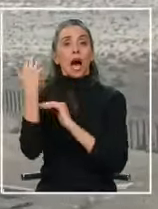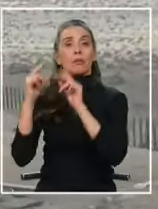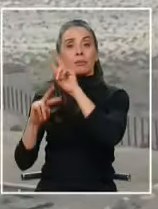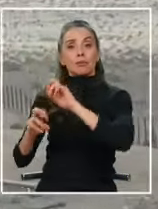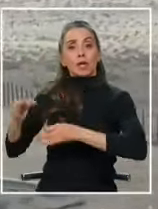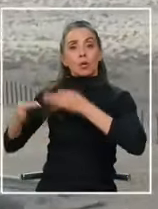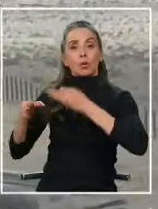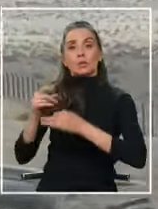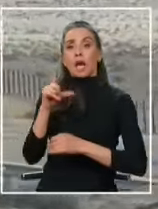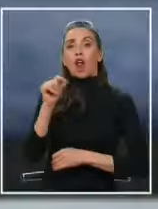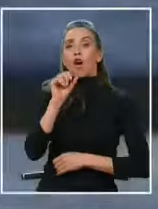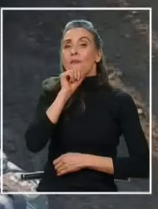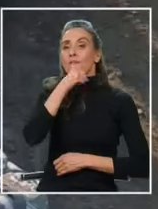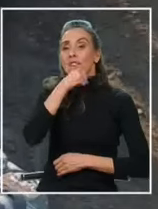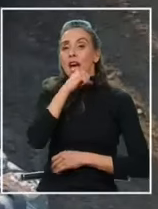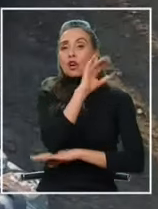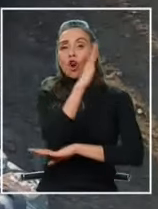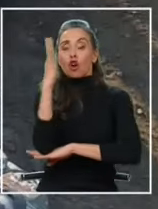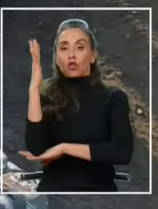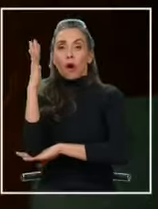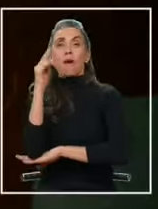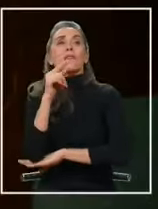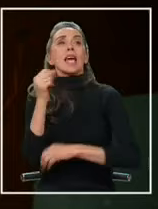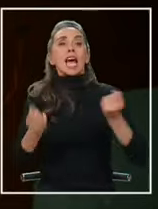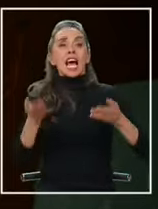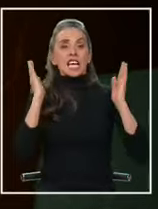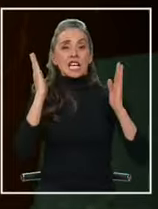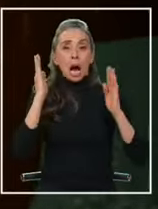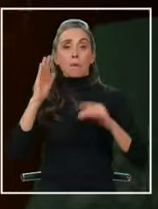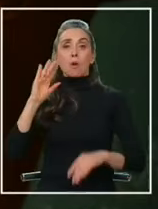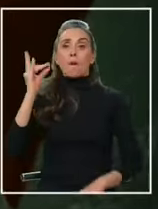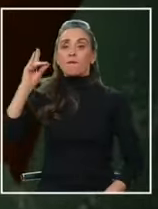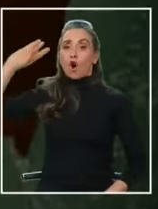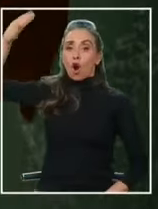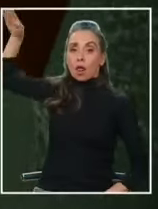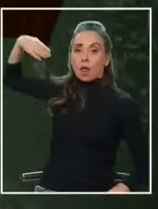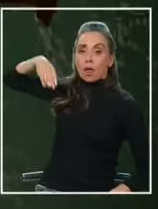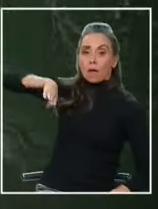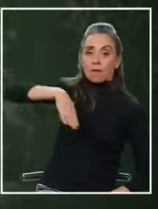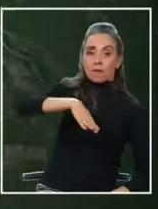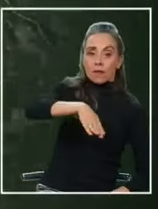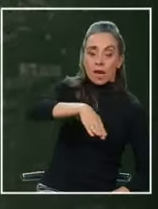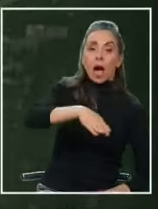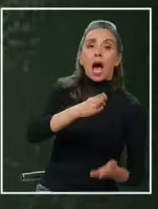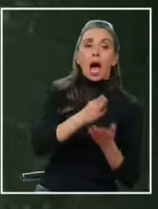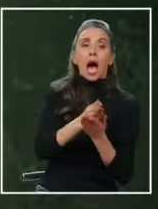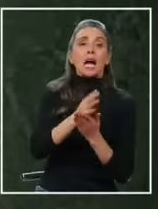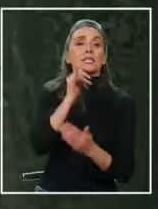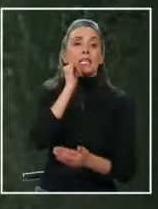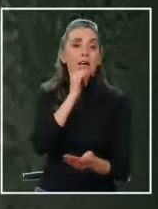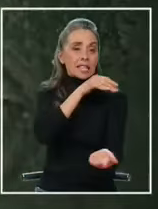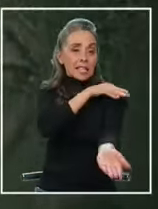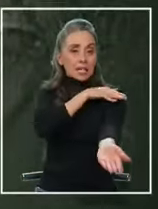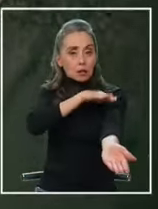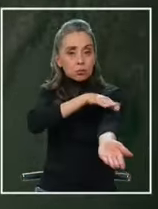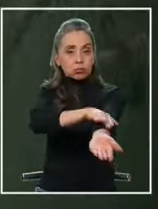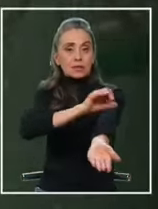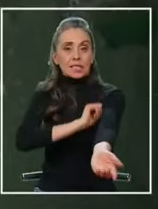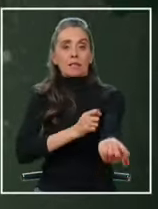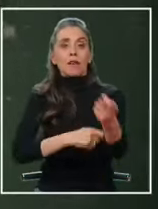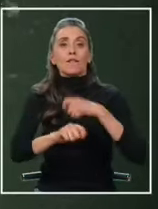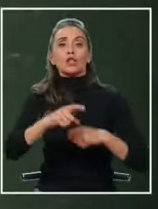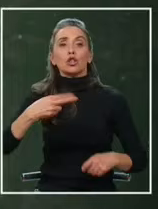viejos robles la ruta traían la droga en camiones desde Bolivia la que llegaba a Iquique y luego a Santiago para ser vendida en la zona sur